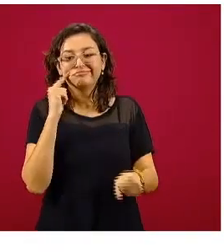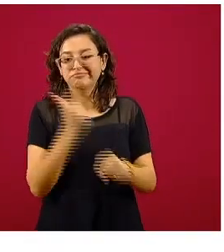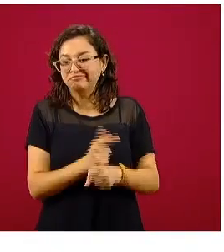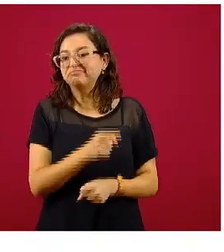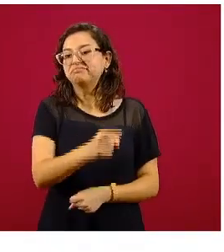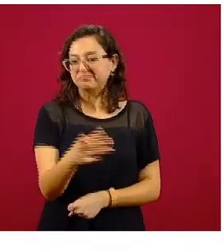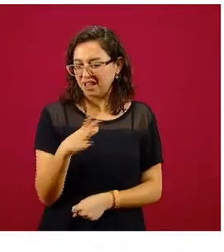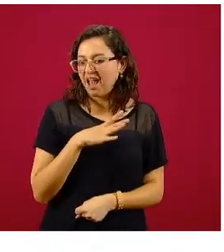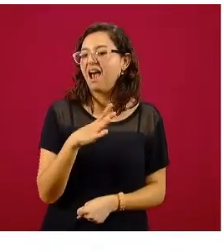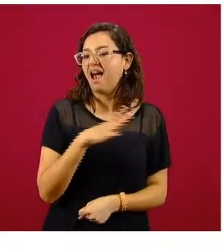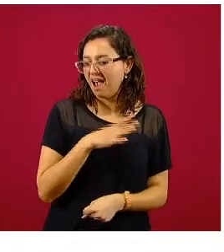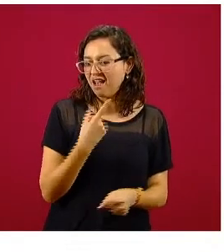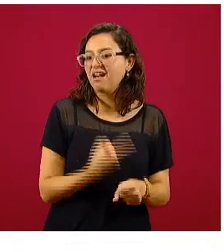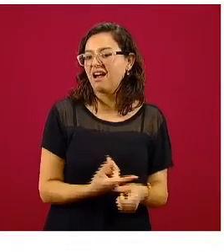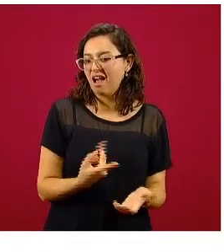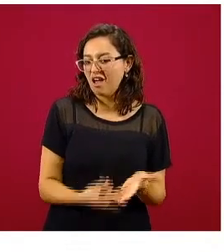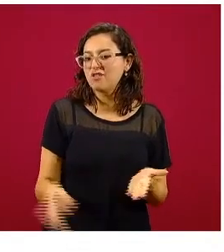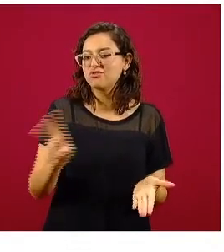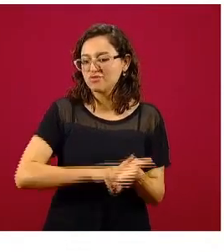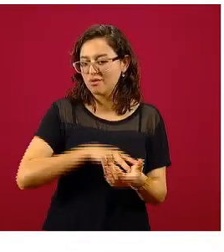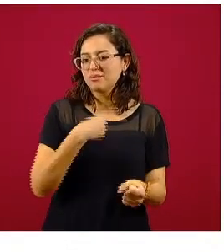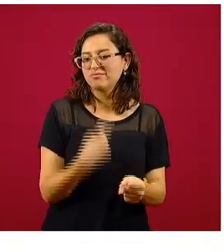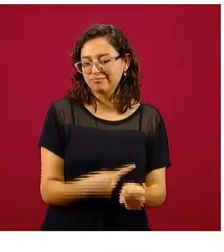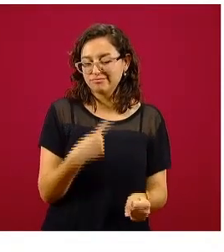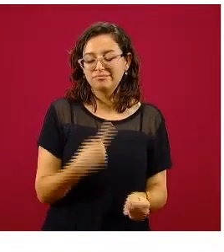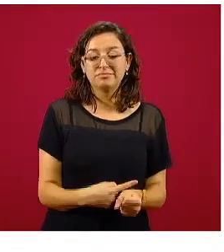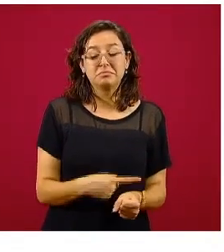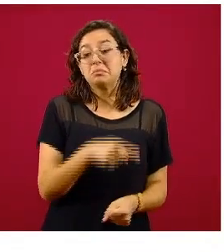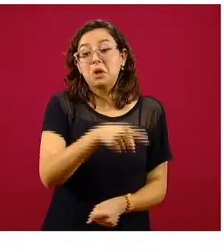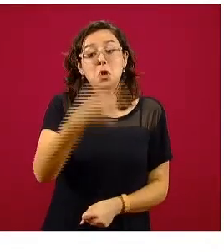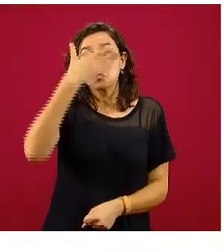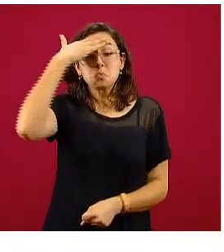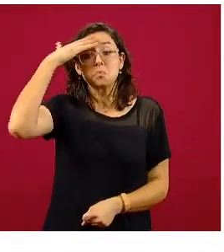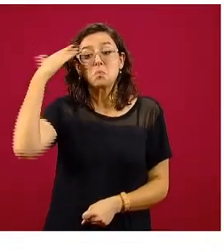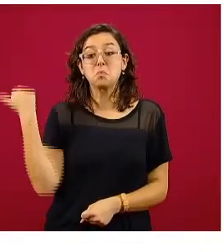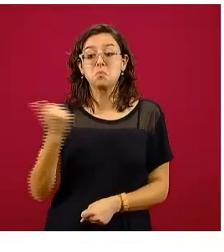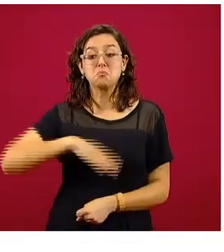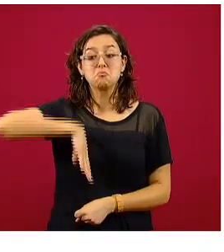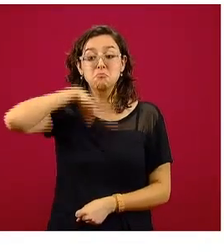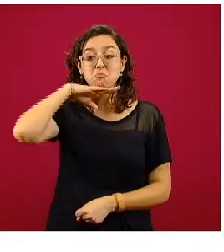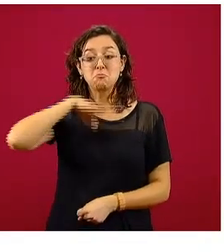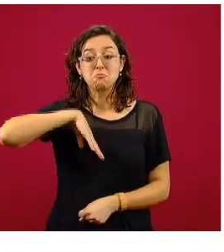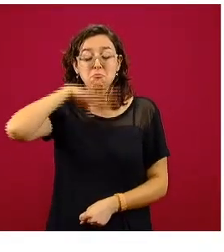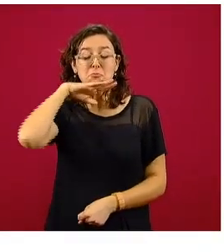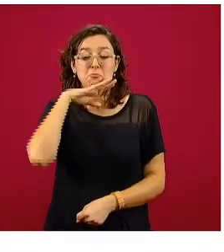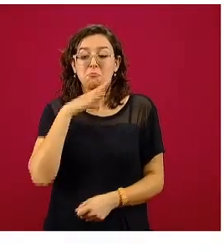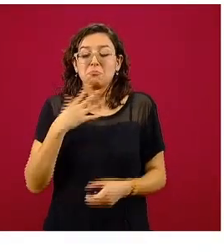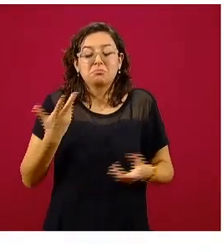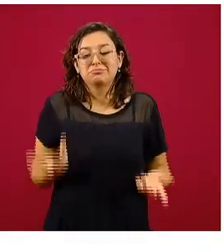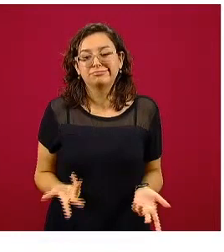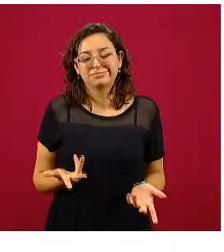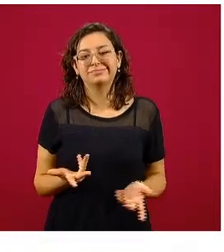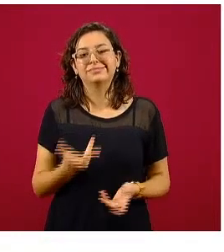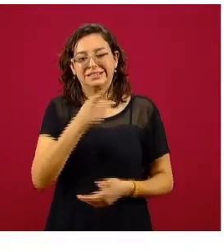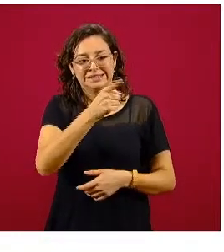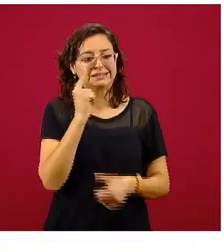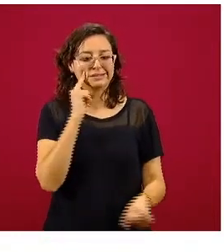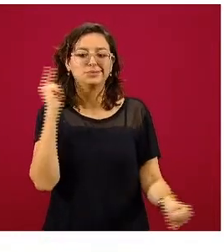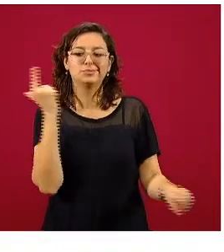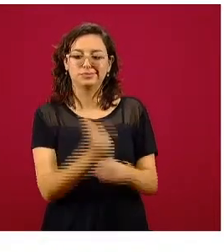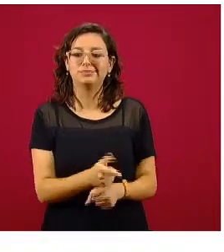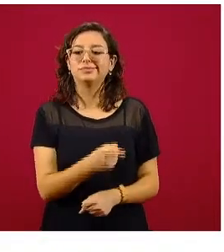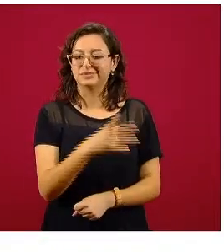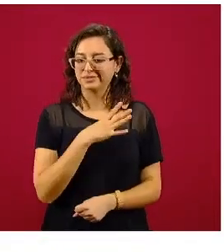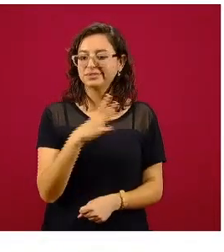también detectar algún tipo de comorbilidad que hasta ese momento se encontraba oculta o que no era del conocimiento de la